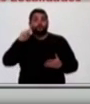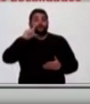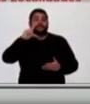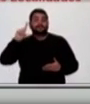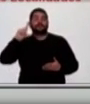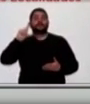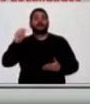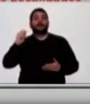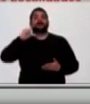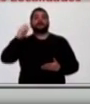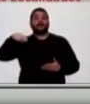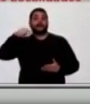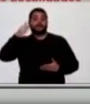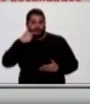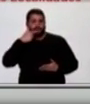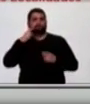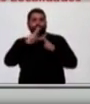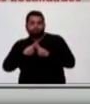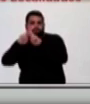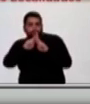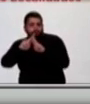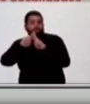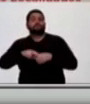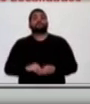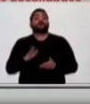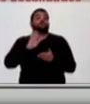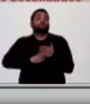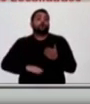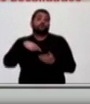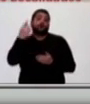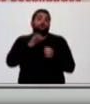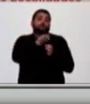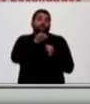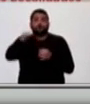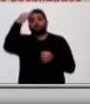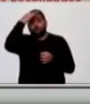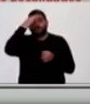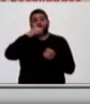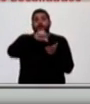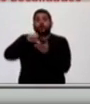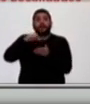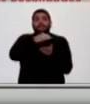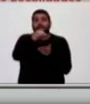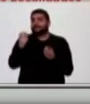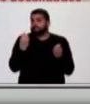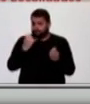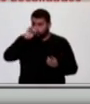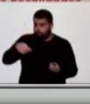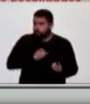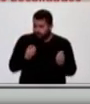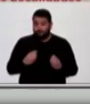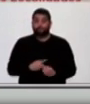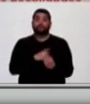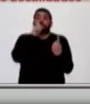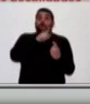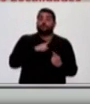Cañás, que se encuentra en investigación. Y respecto a los otros 12 de otras localidades, son. Uno